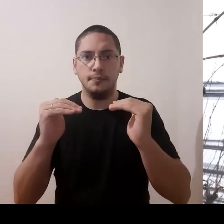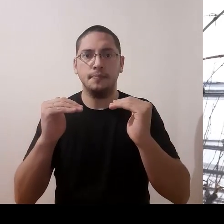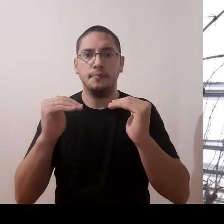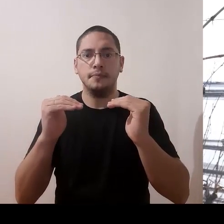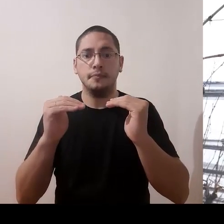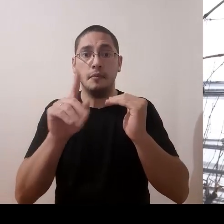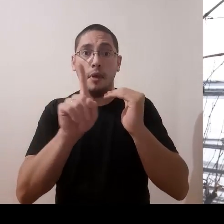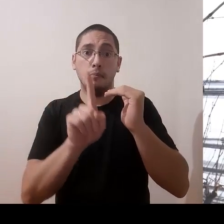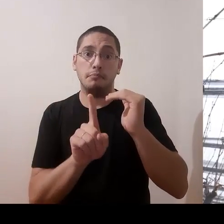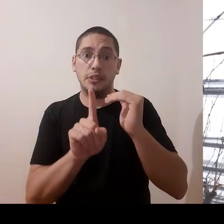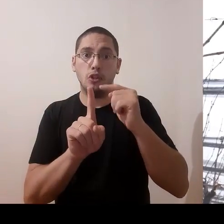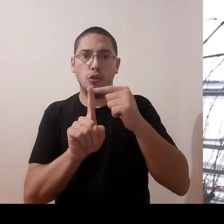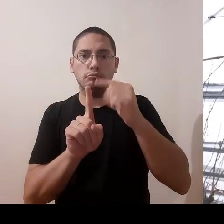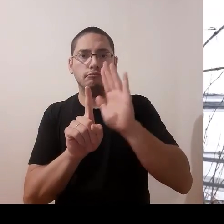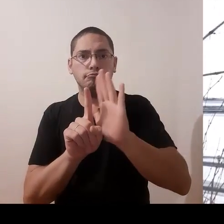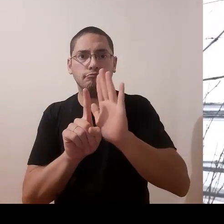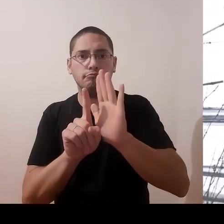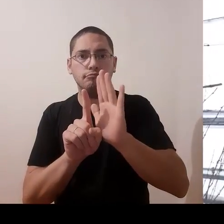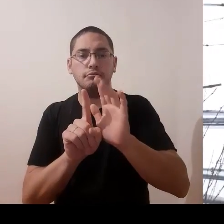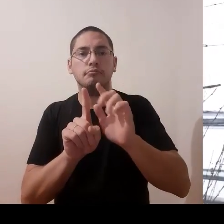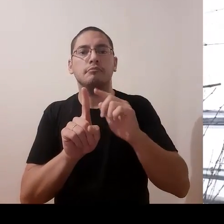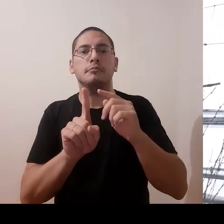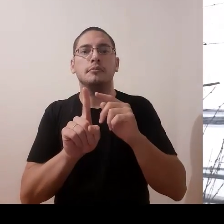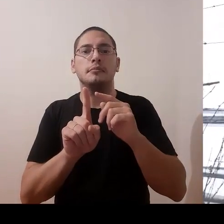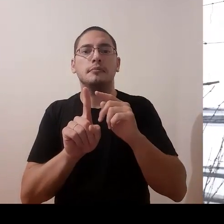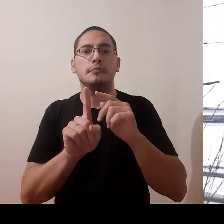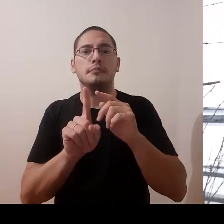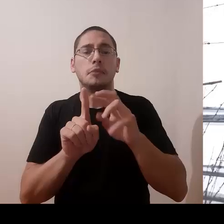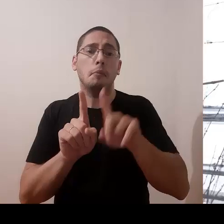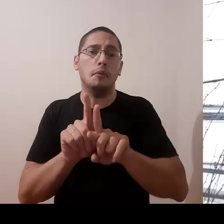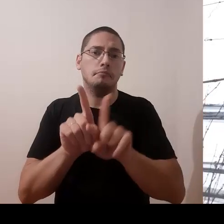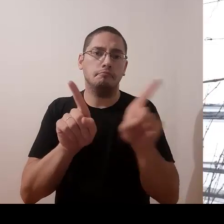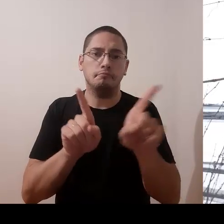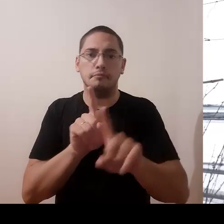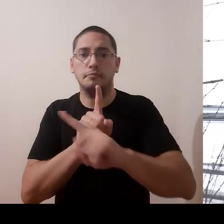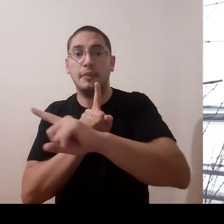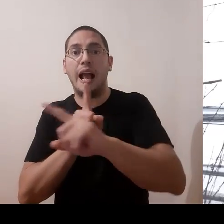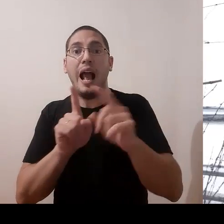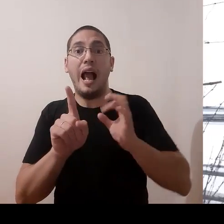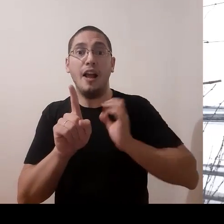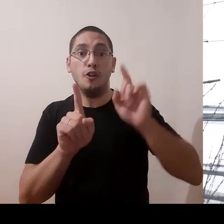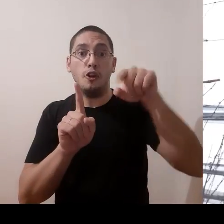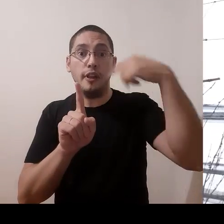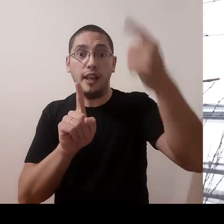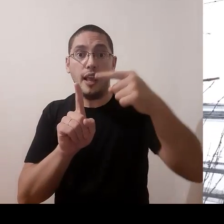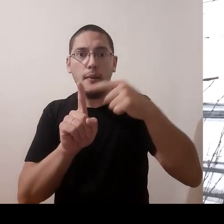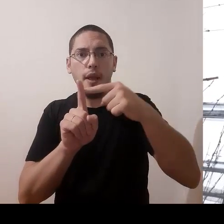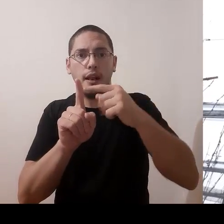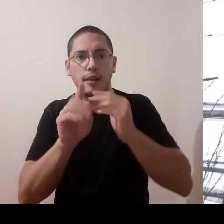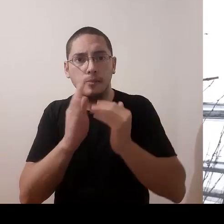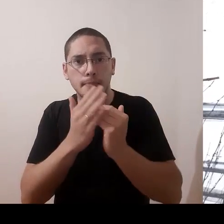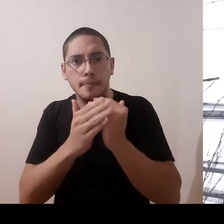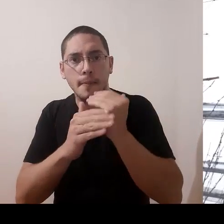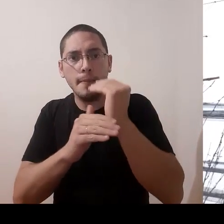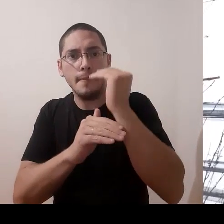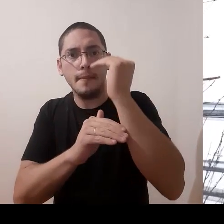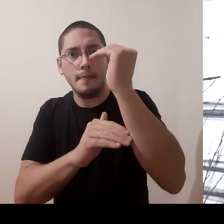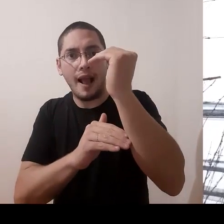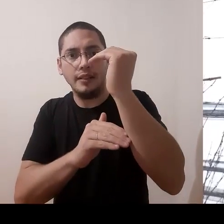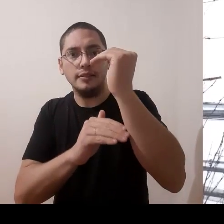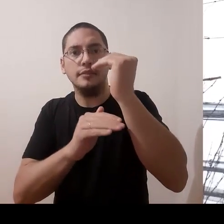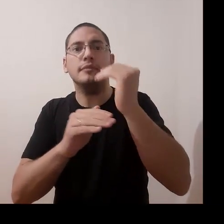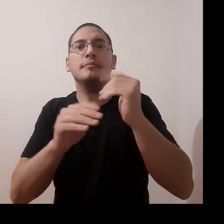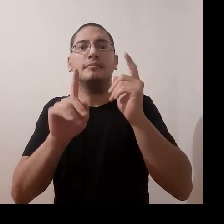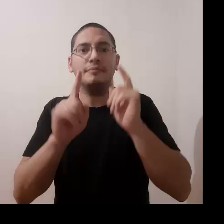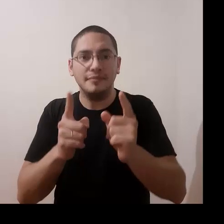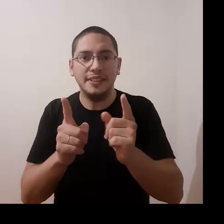Entonces se está yendo del alambre de carga. Entonces lo que está haciendo posiblemente el año próximo, de ese pequeño pitón va a